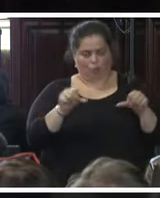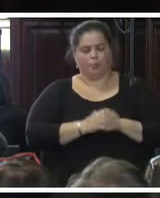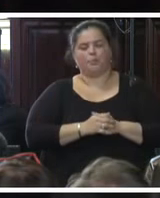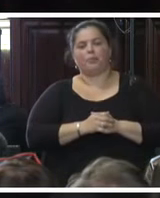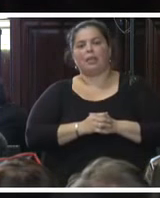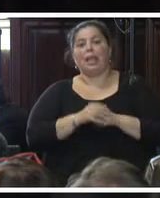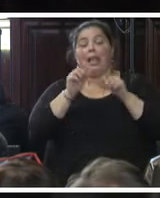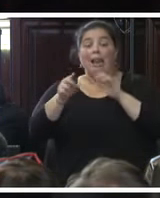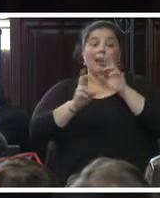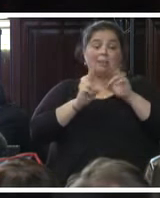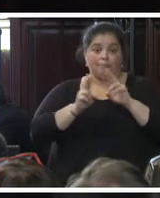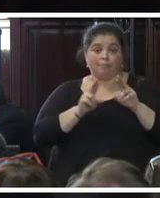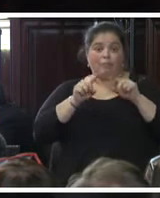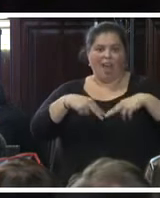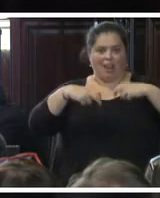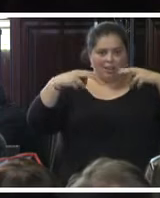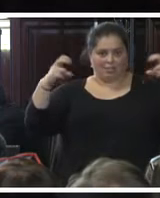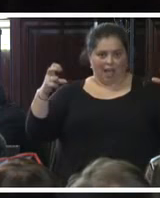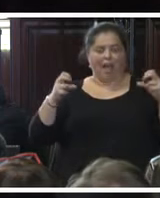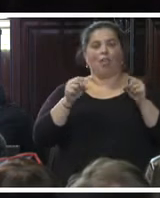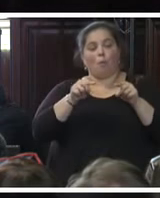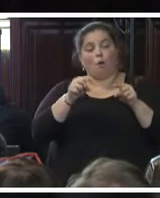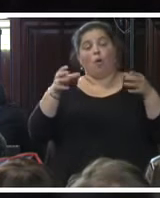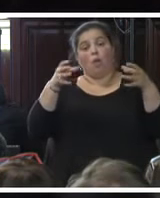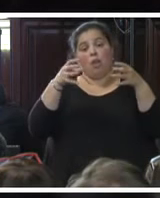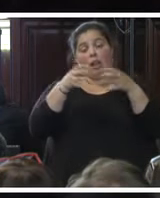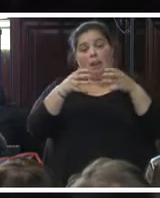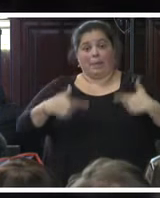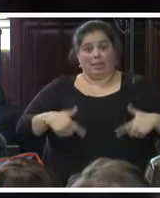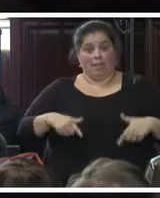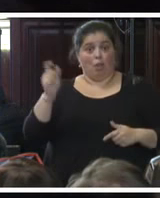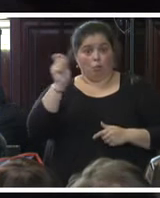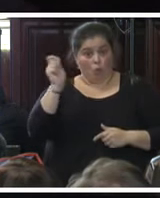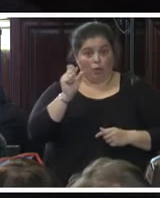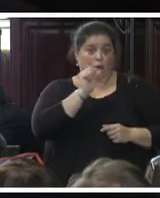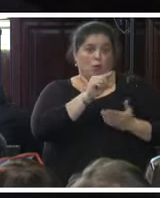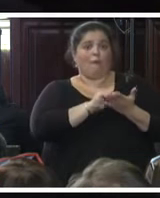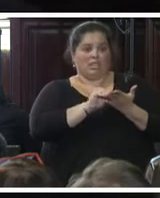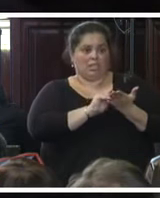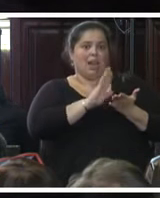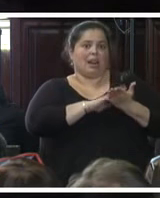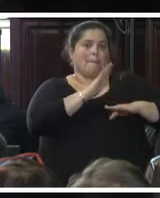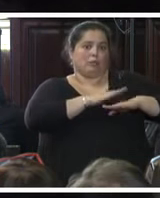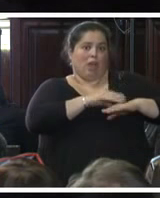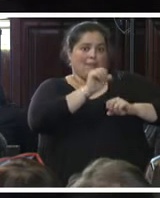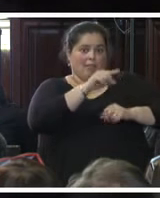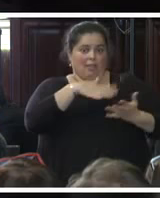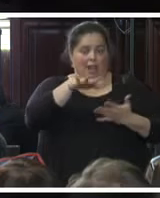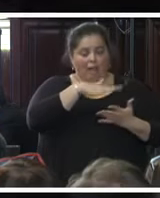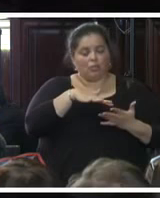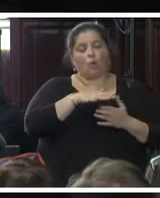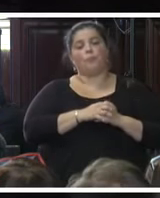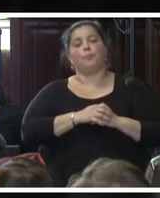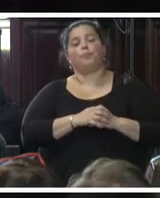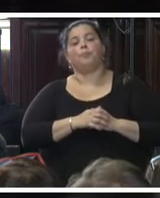por agentes del Ministerio Público, de la oficina que investiga el caso, viendo siempre, lo refiero en